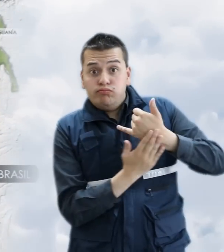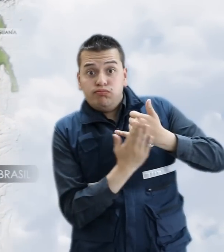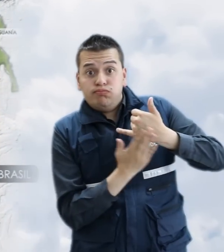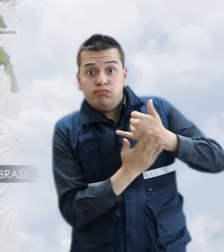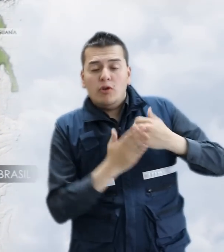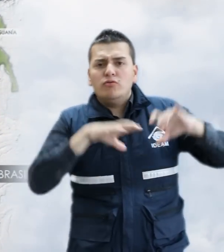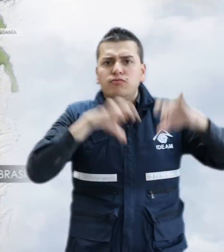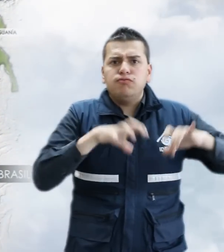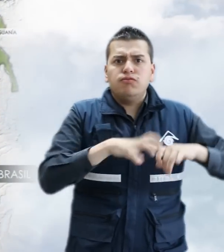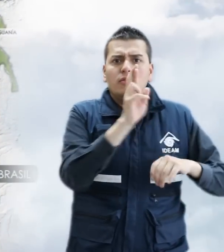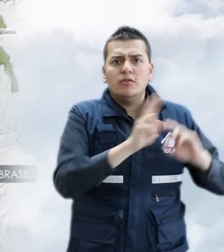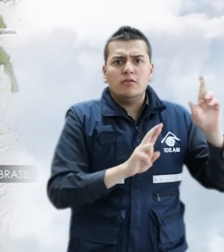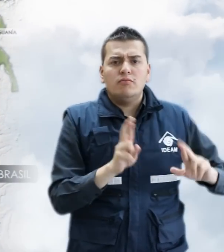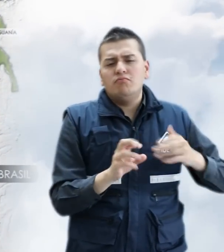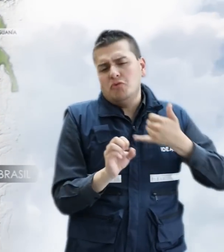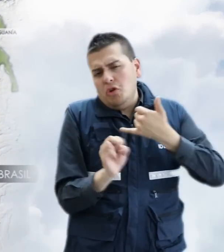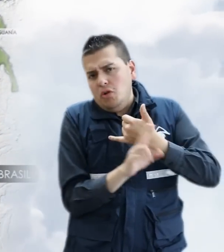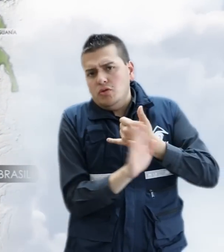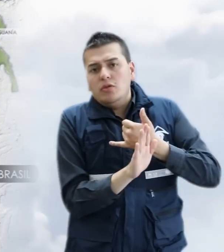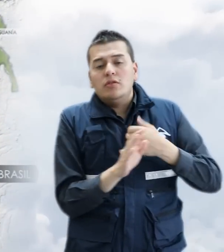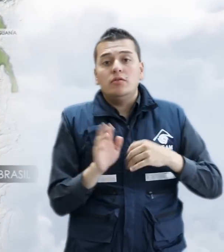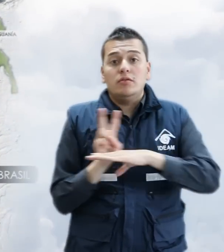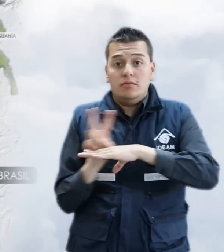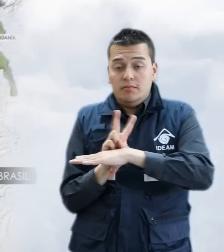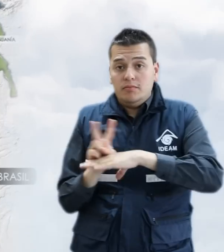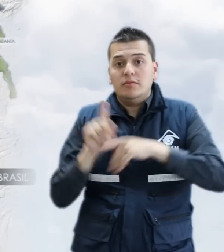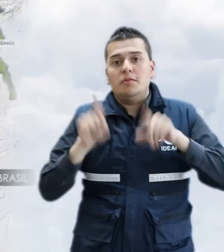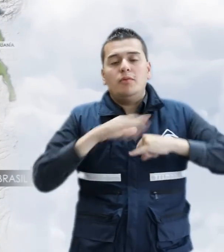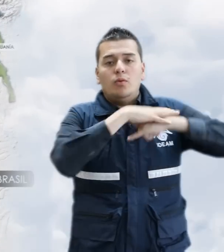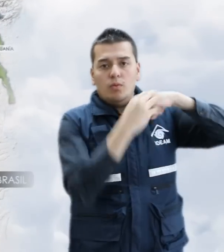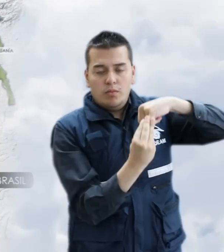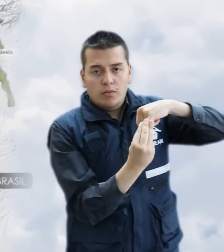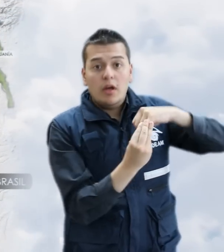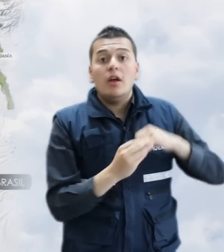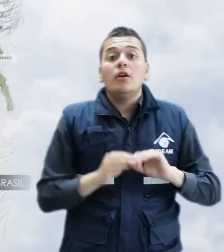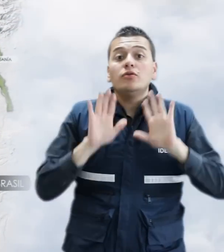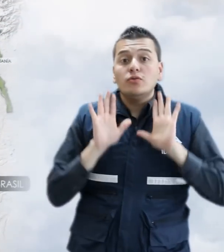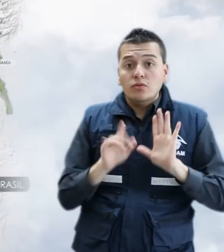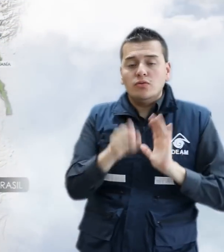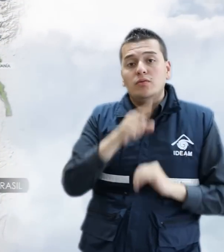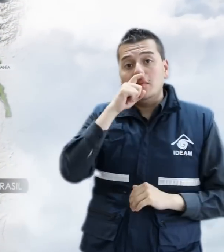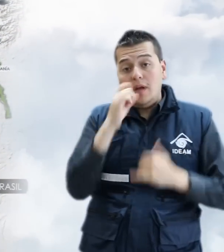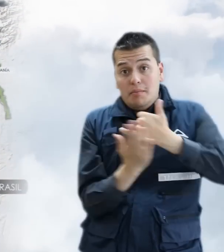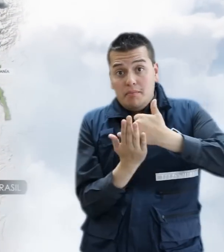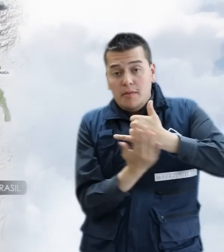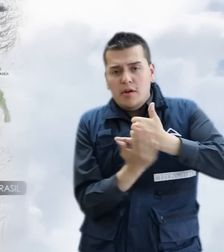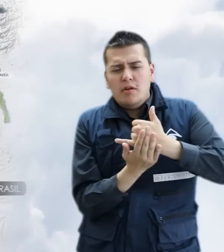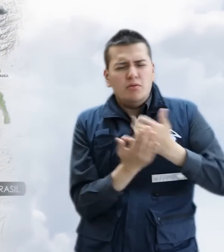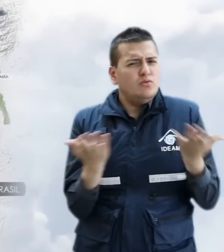en Bichada y Guainía. Y sobre la región de la Amazonía, especialmente en